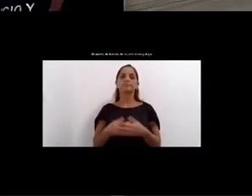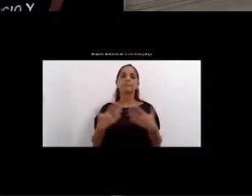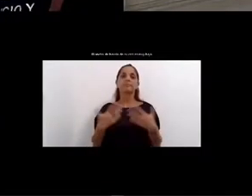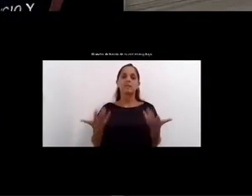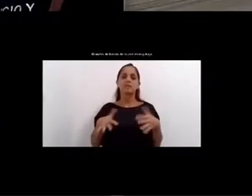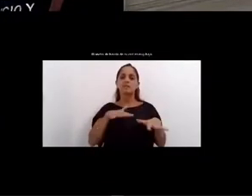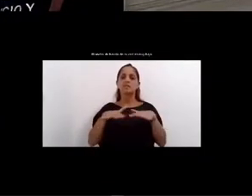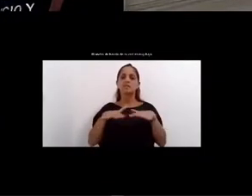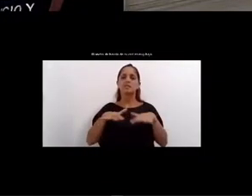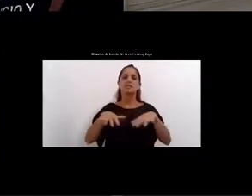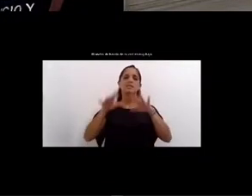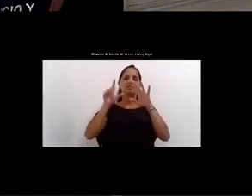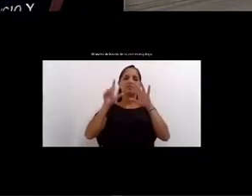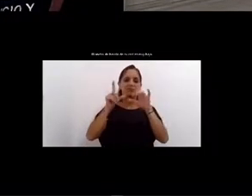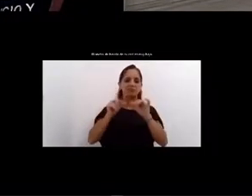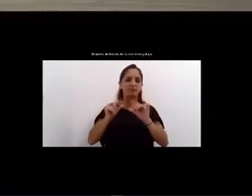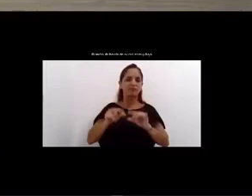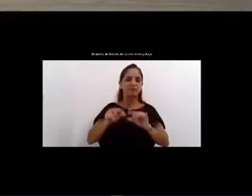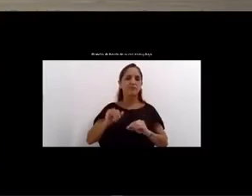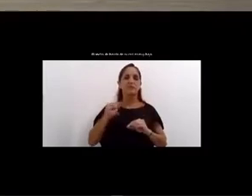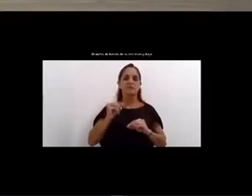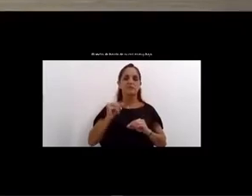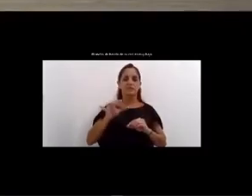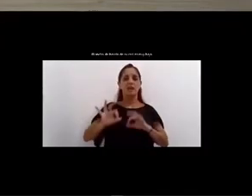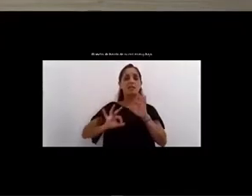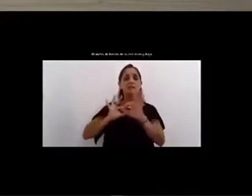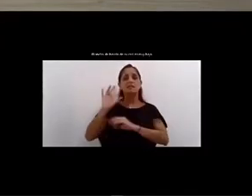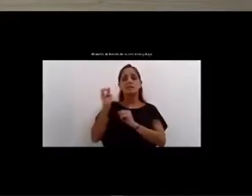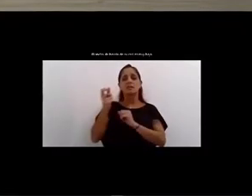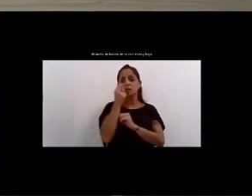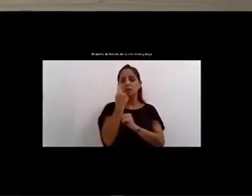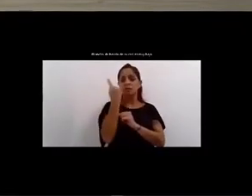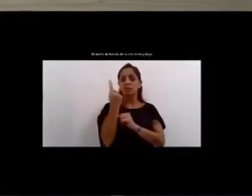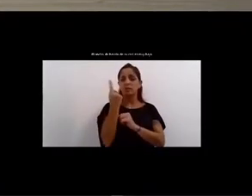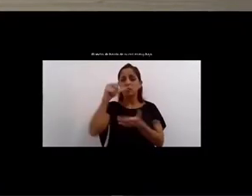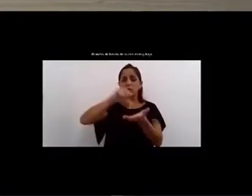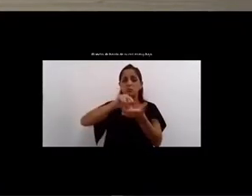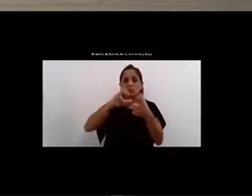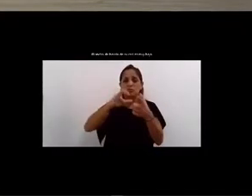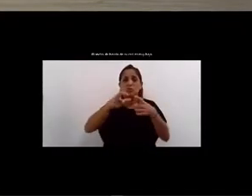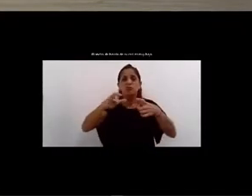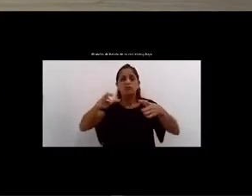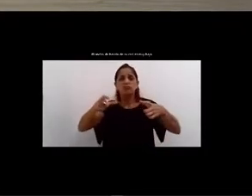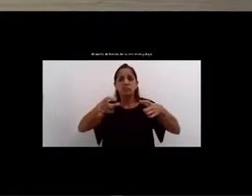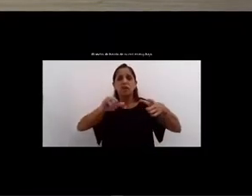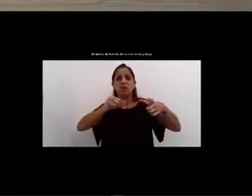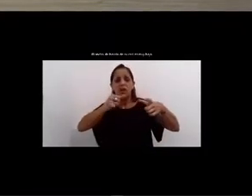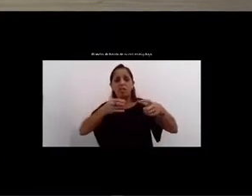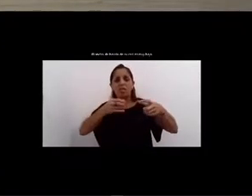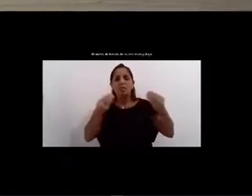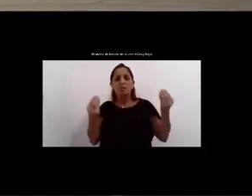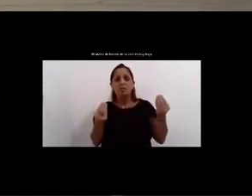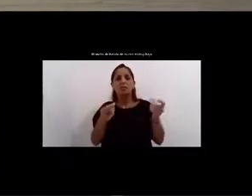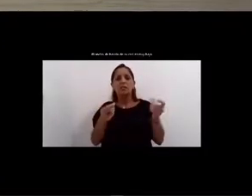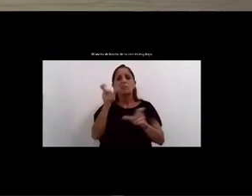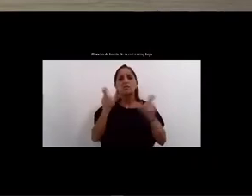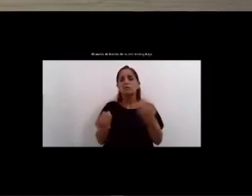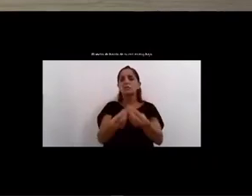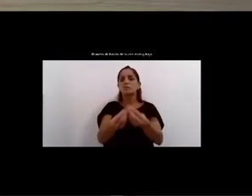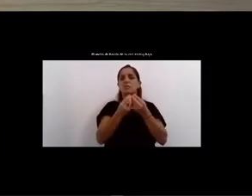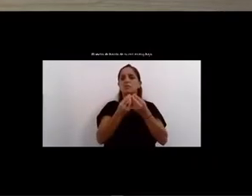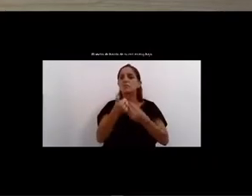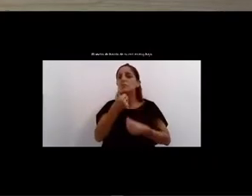realidad en pleno siglo XXI en una de las ciudades más grandes del país todavía hay gente que no accede al agua potable de red